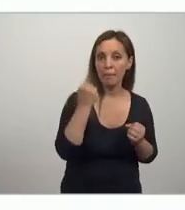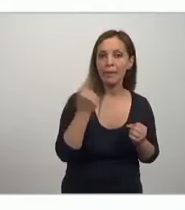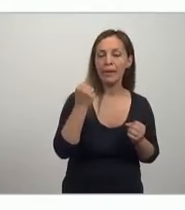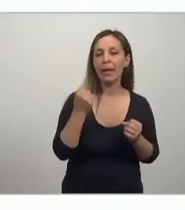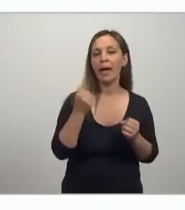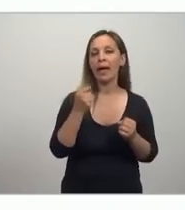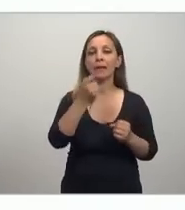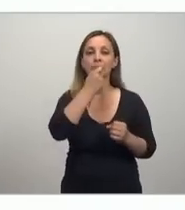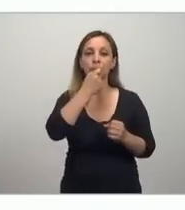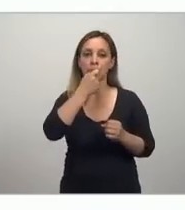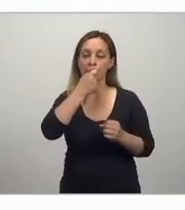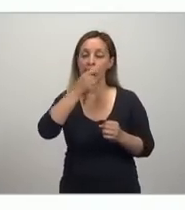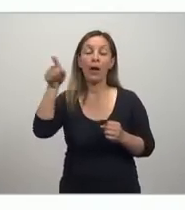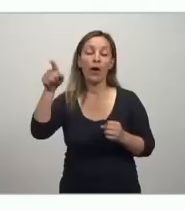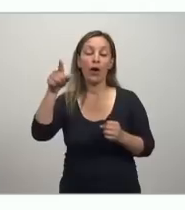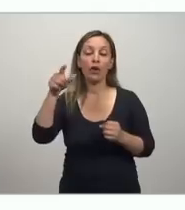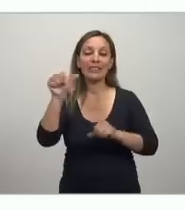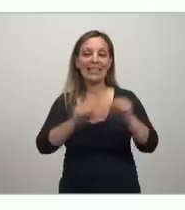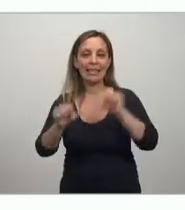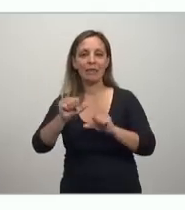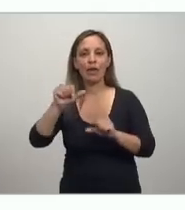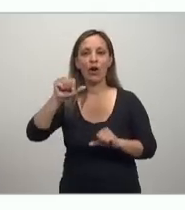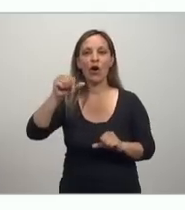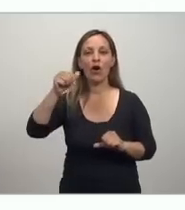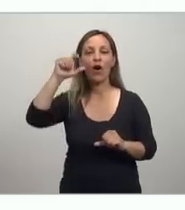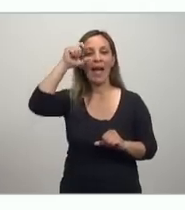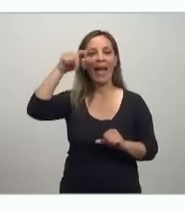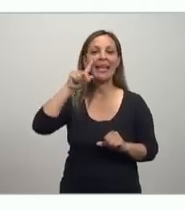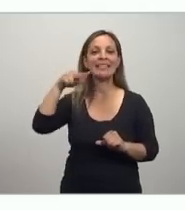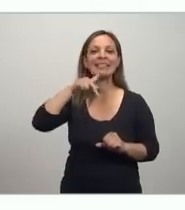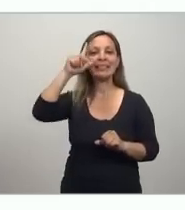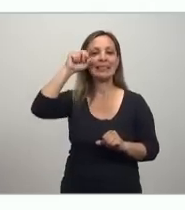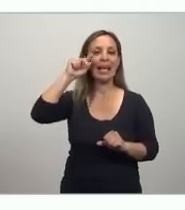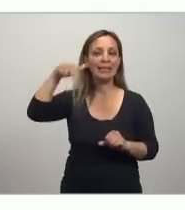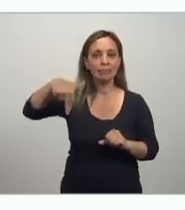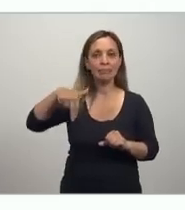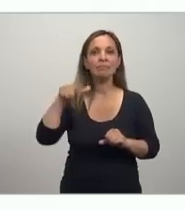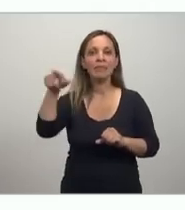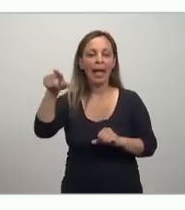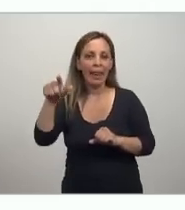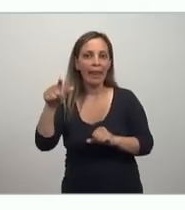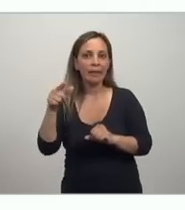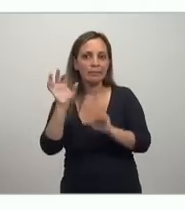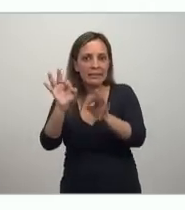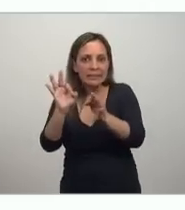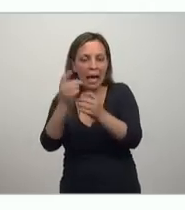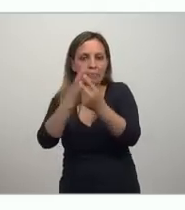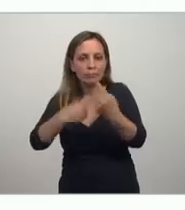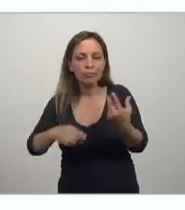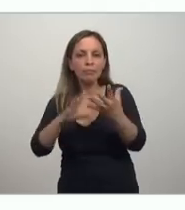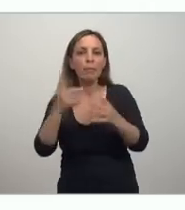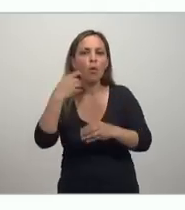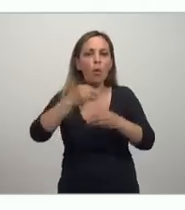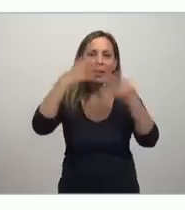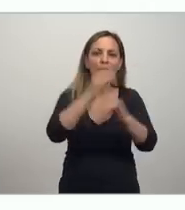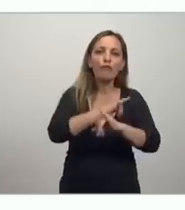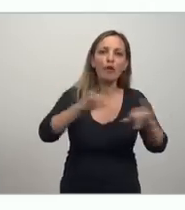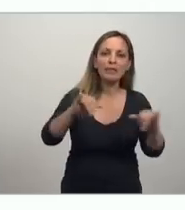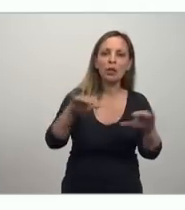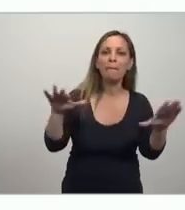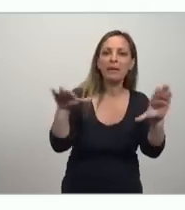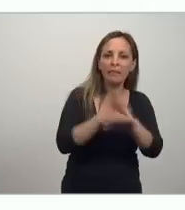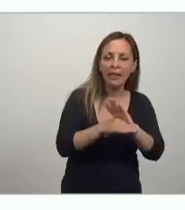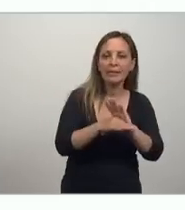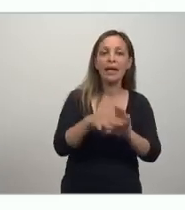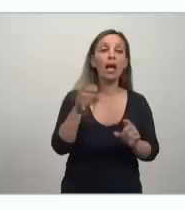Einstein es un turro al lado del homo económico y que no se lo puede engañar de ninguna forma que cualquier con información perfecta cualquier